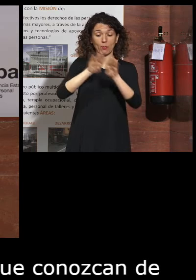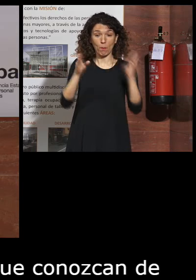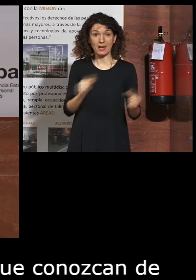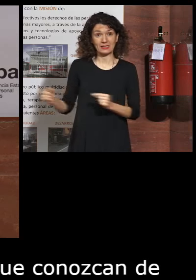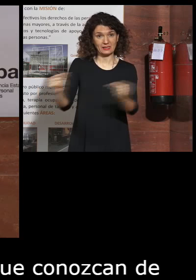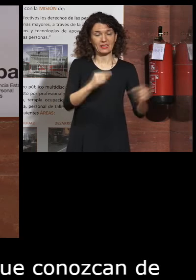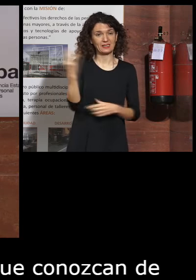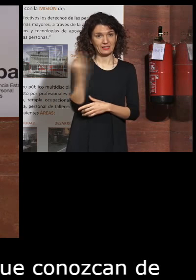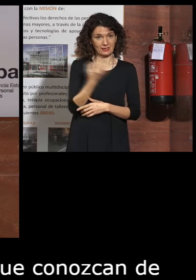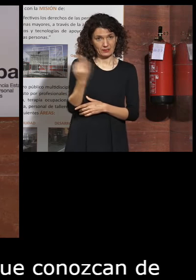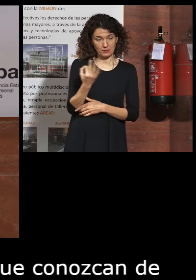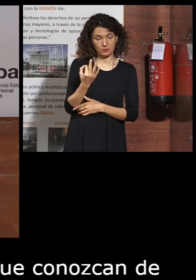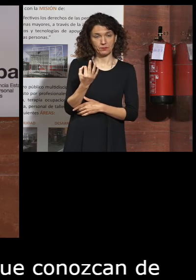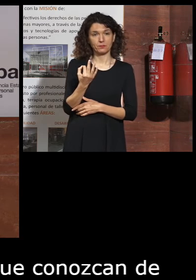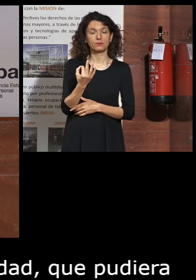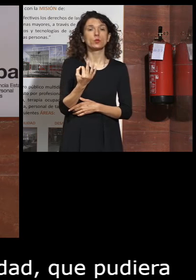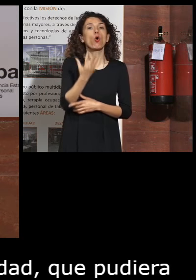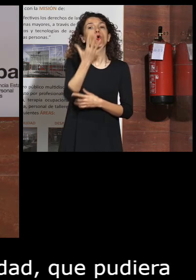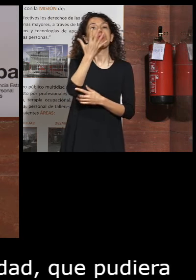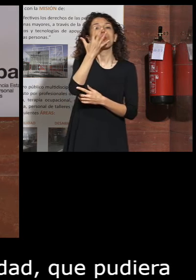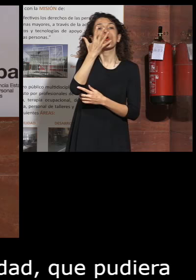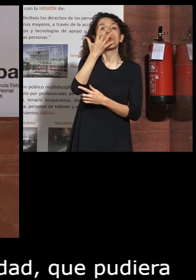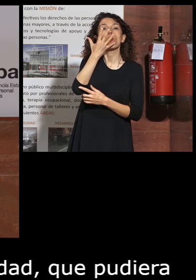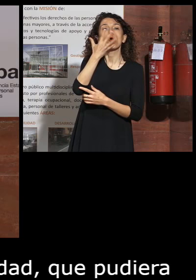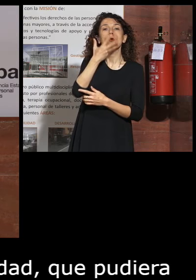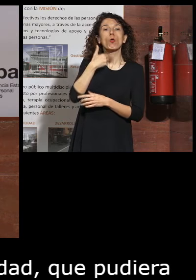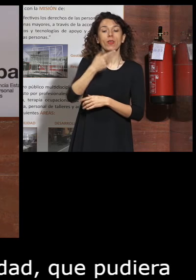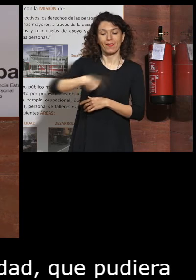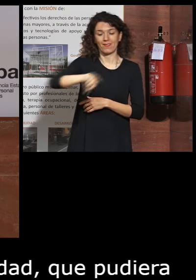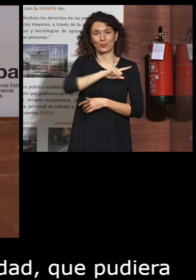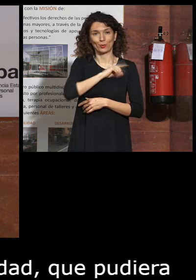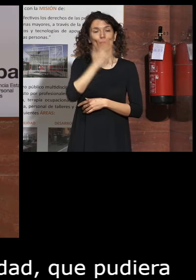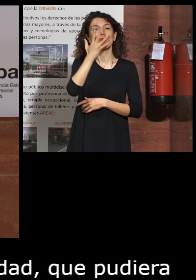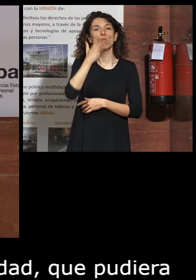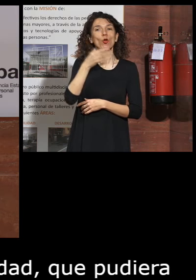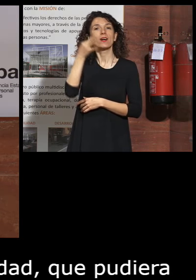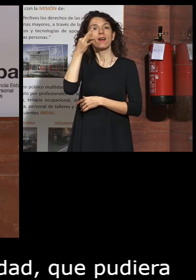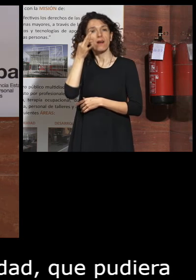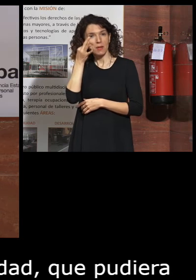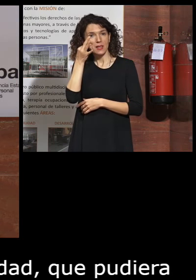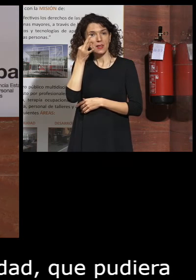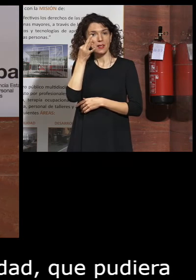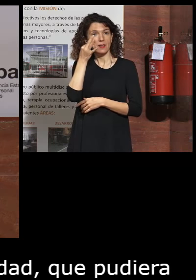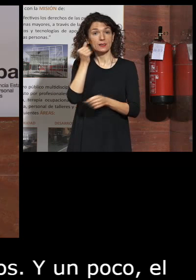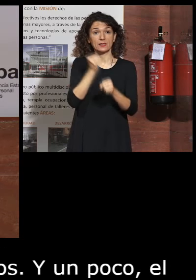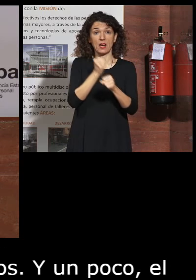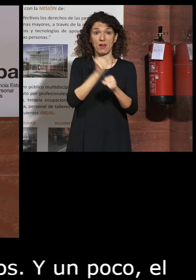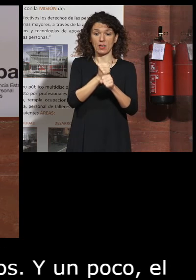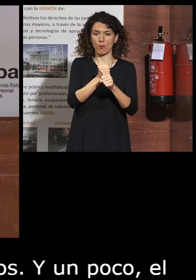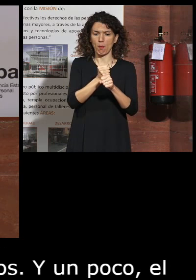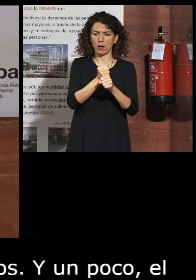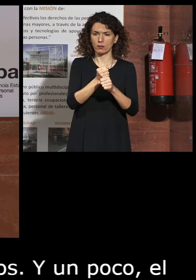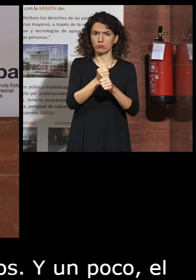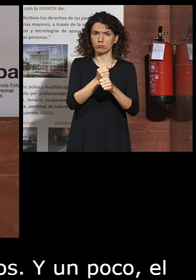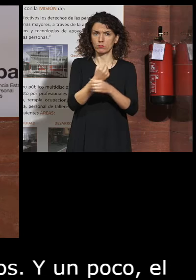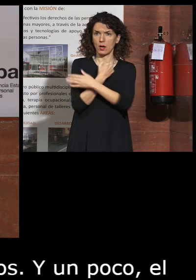decía es conocer conocer entre nosotros como realmente cuando trabajamos más de la mano en este